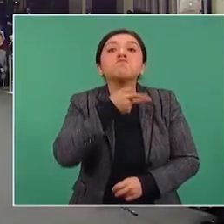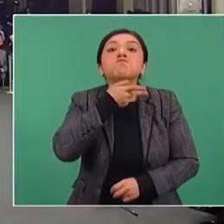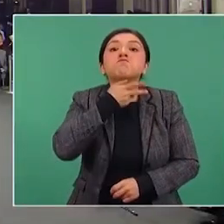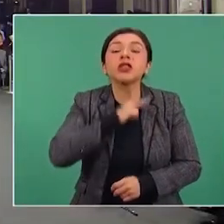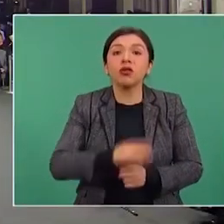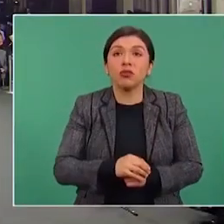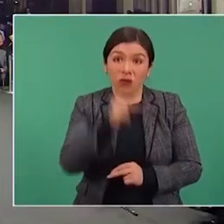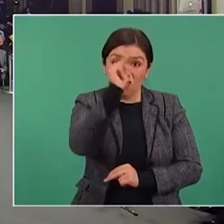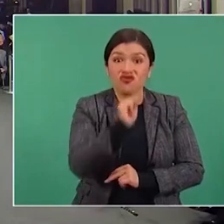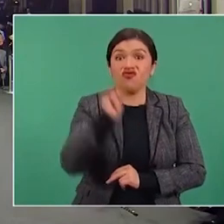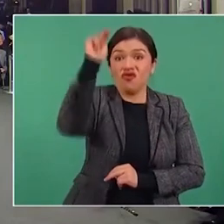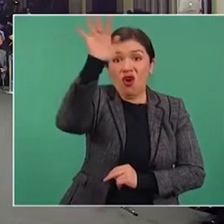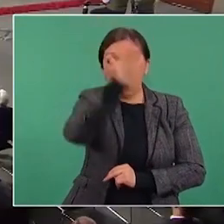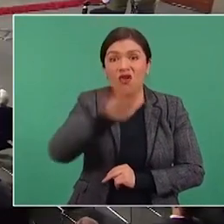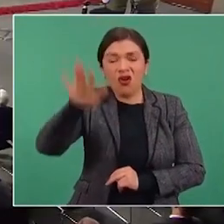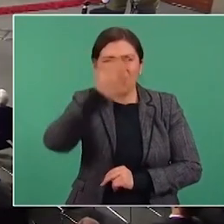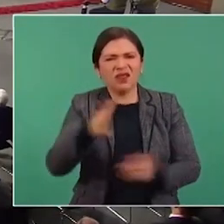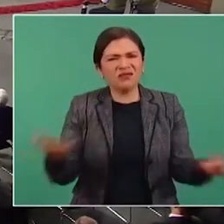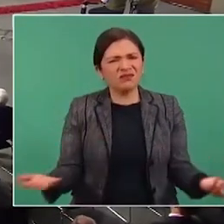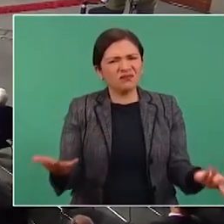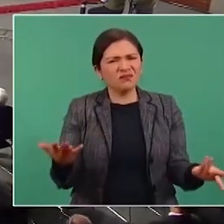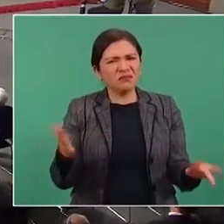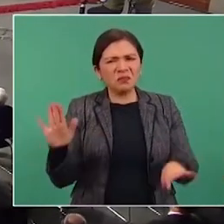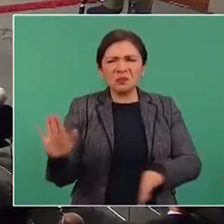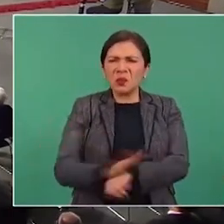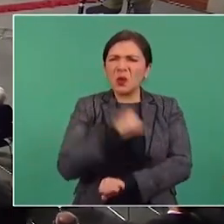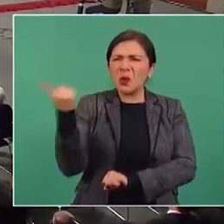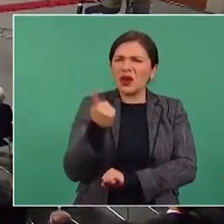Y uno dice, ¿por qué?